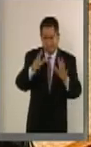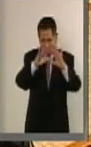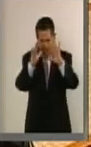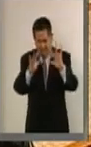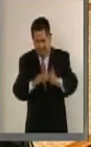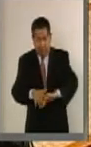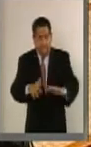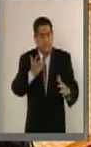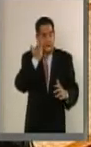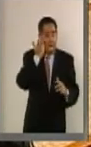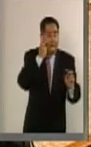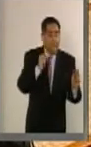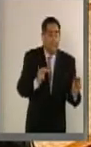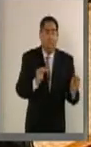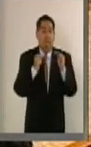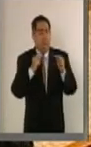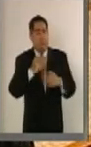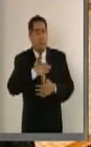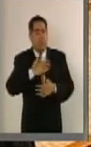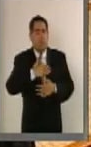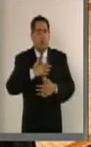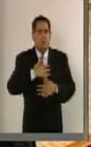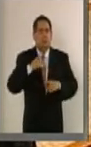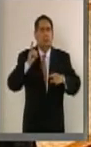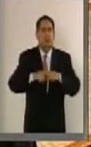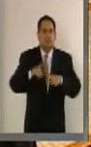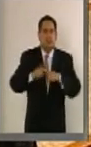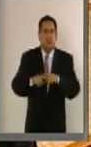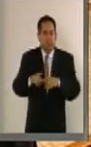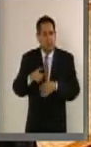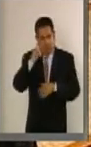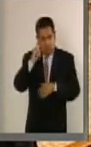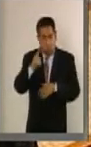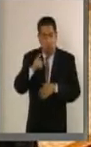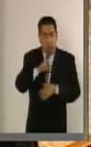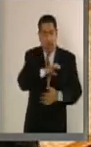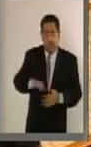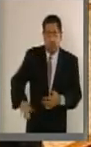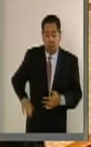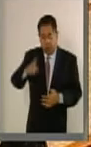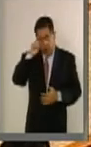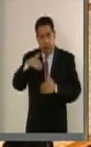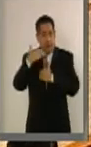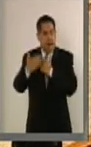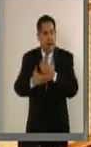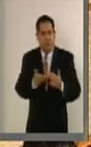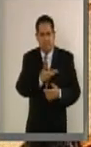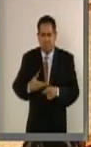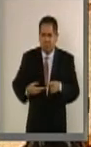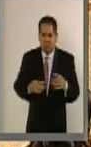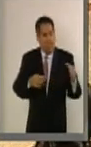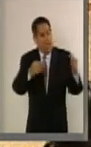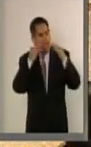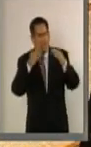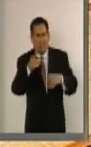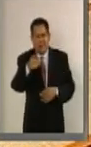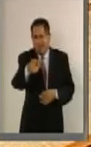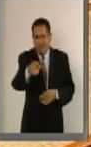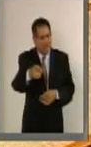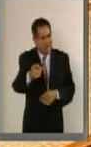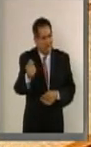para apuntalar los bonos de un suspirante a la presidencia. Estos afanes, como todos sabemos,